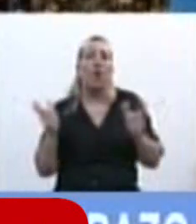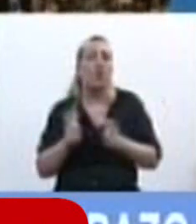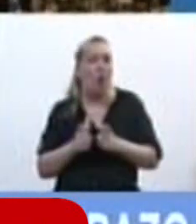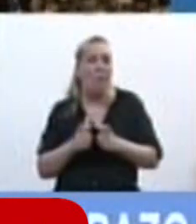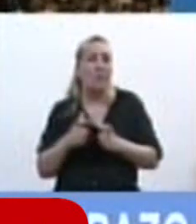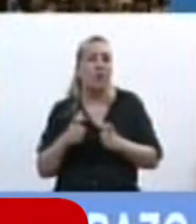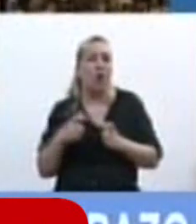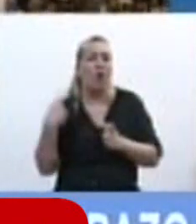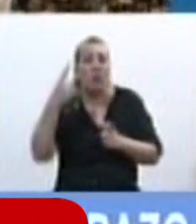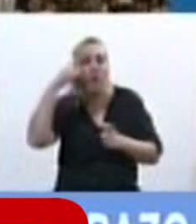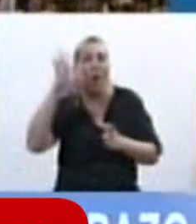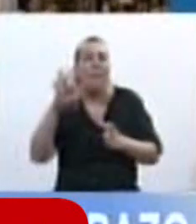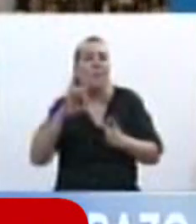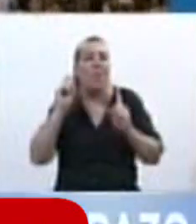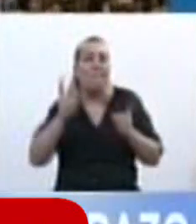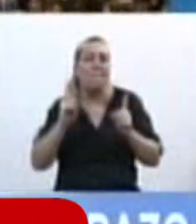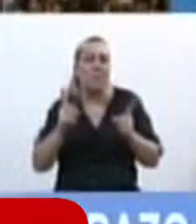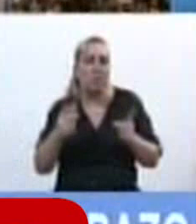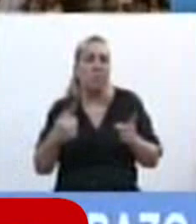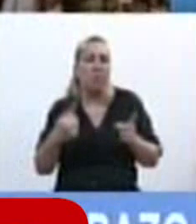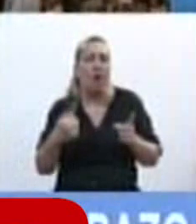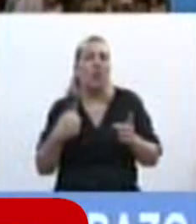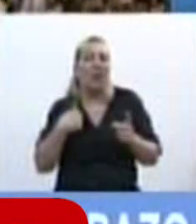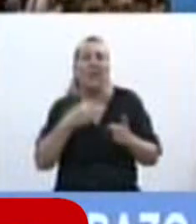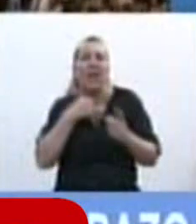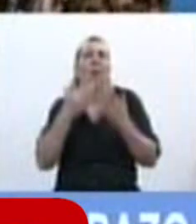y por esto ha sido lo que hemos transmitido en estos días y yo quiero agradecer